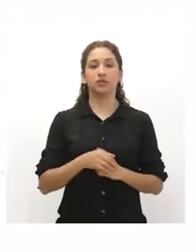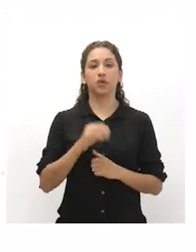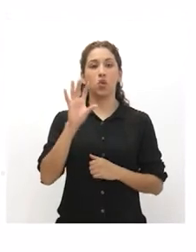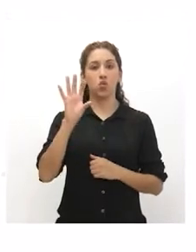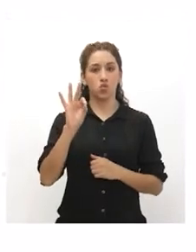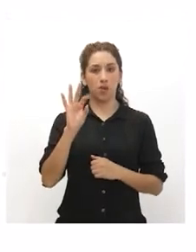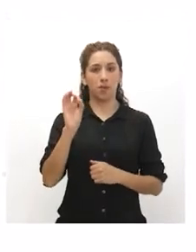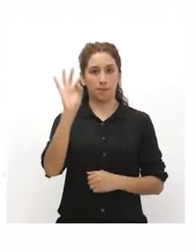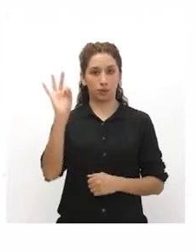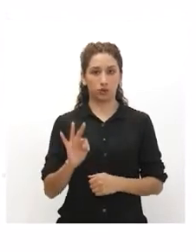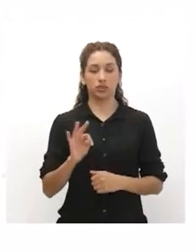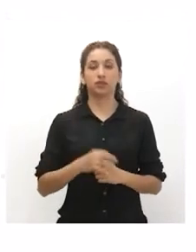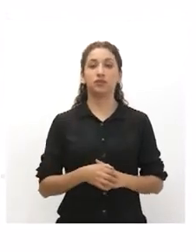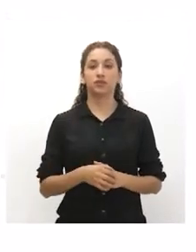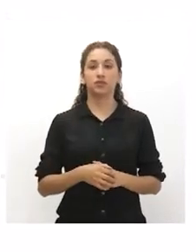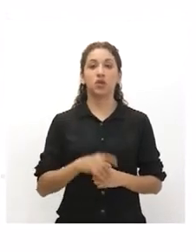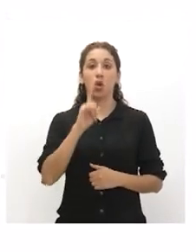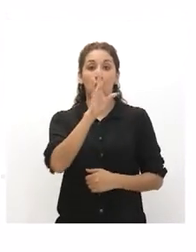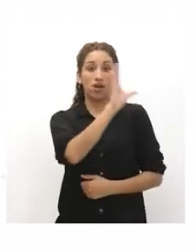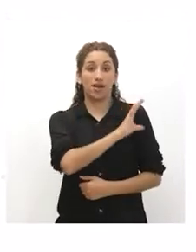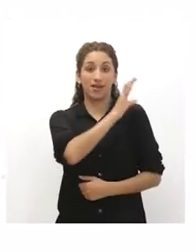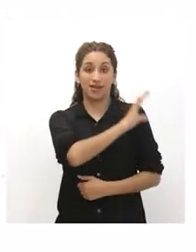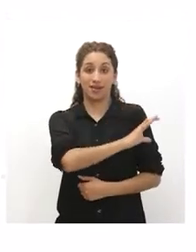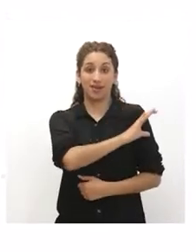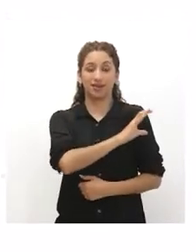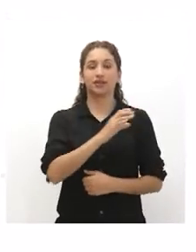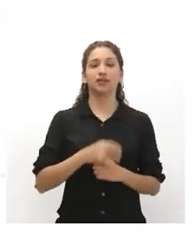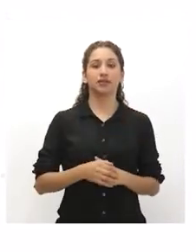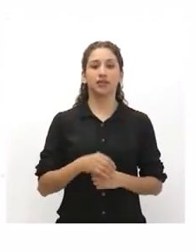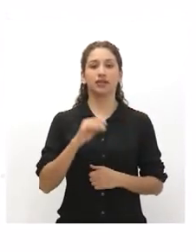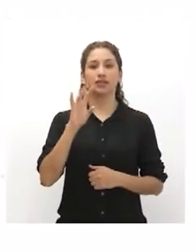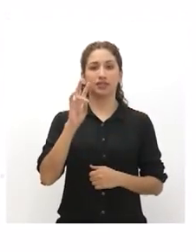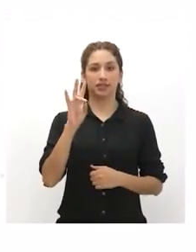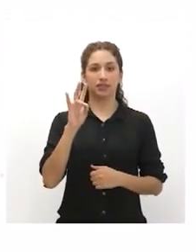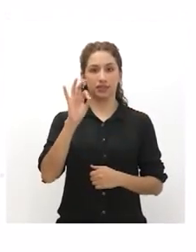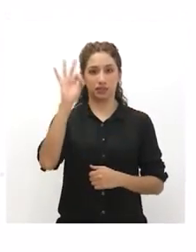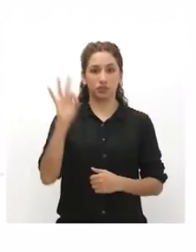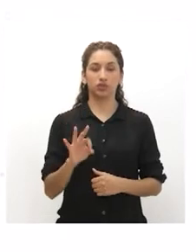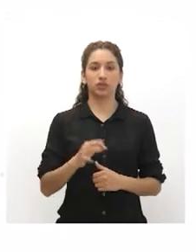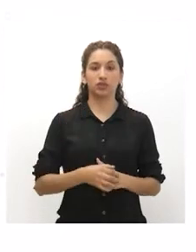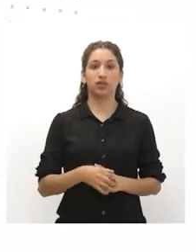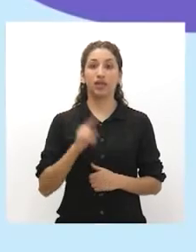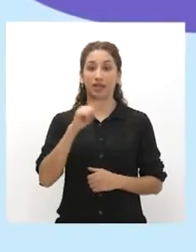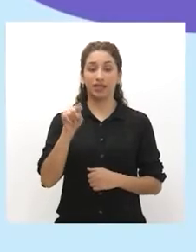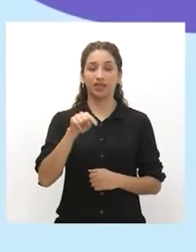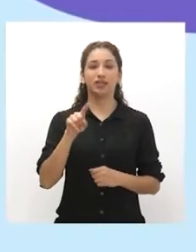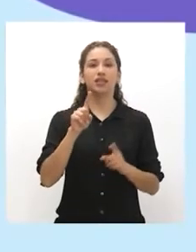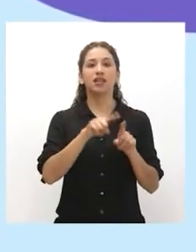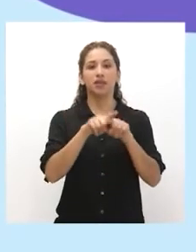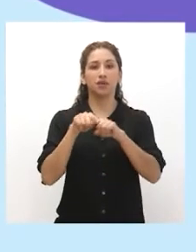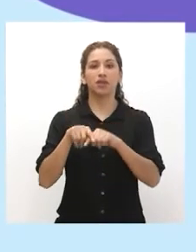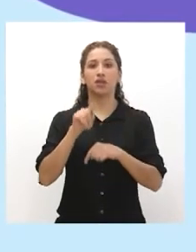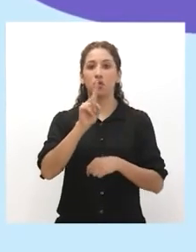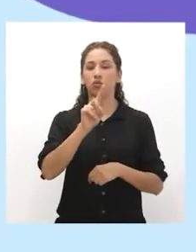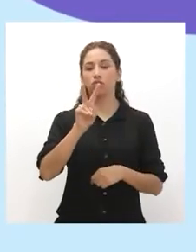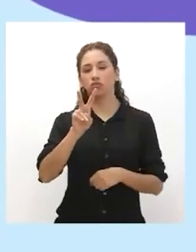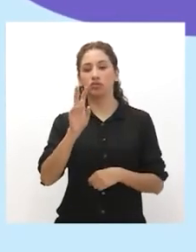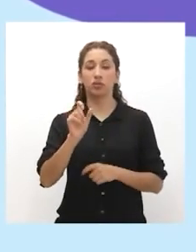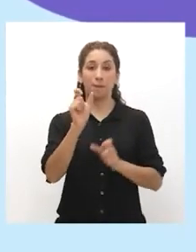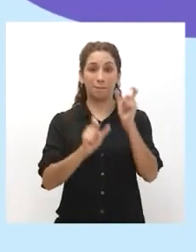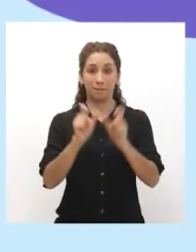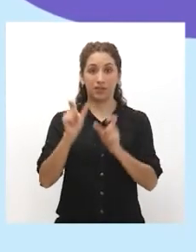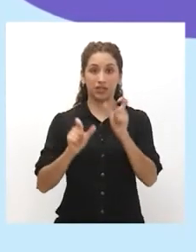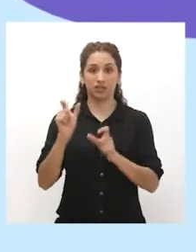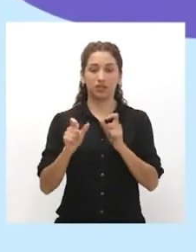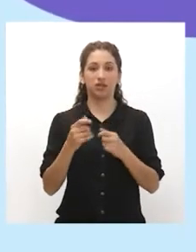¿Cómo se percibe la Ante esta situación, una de cada dos personas